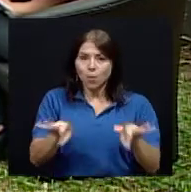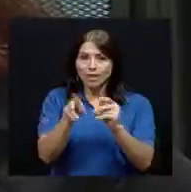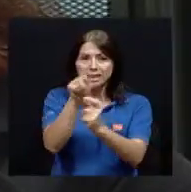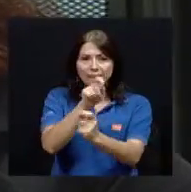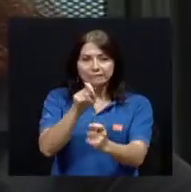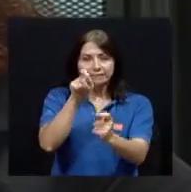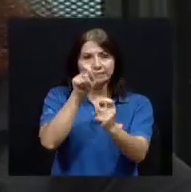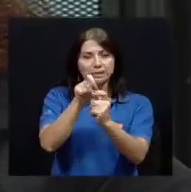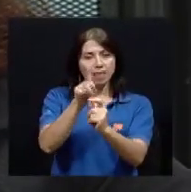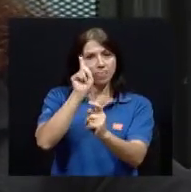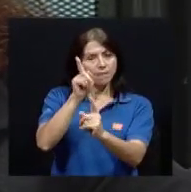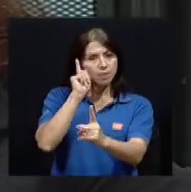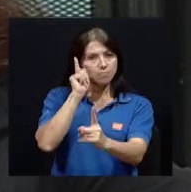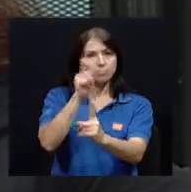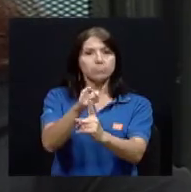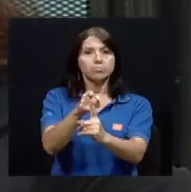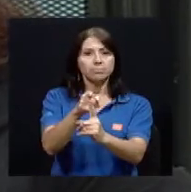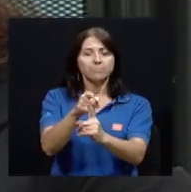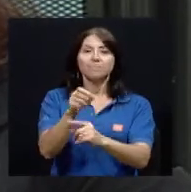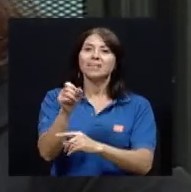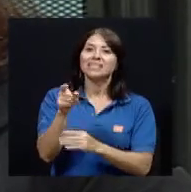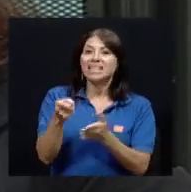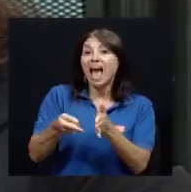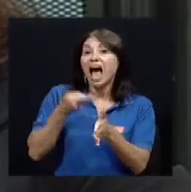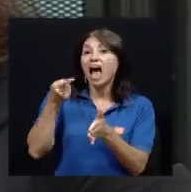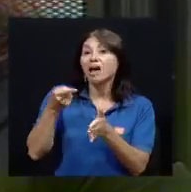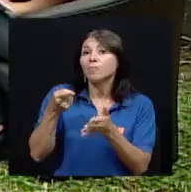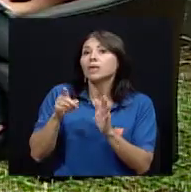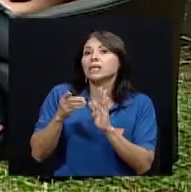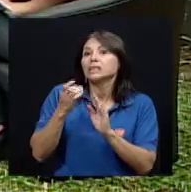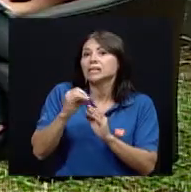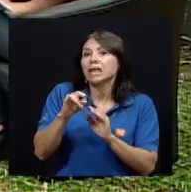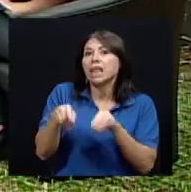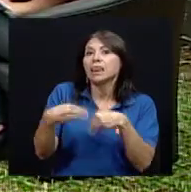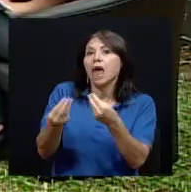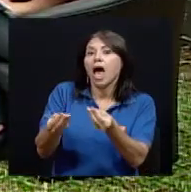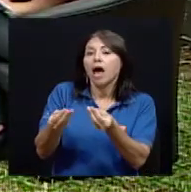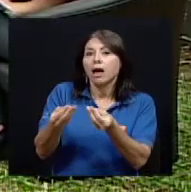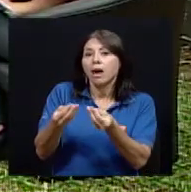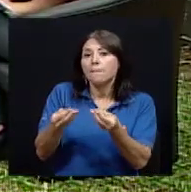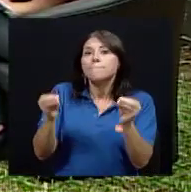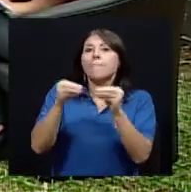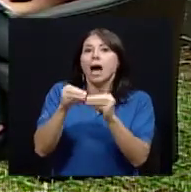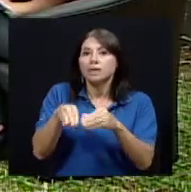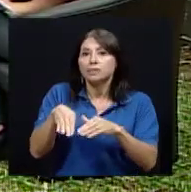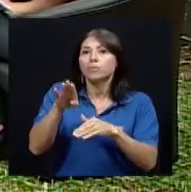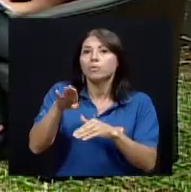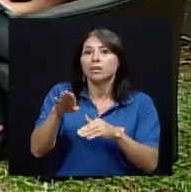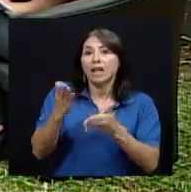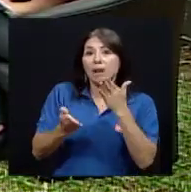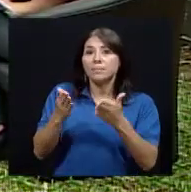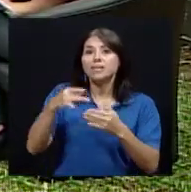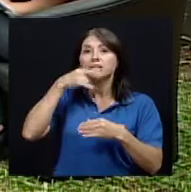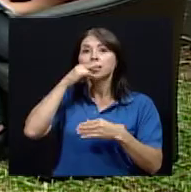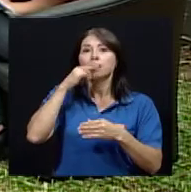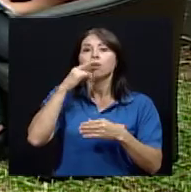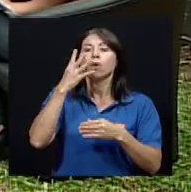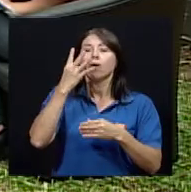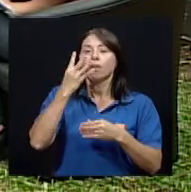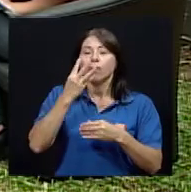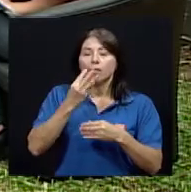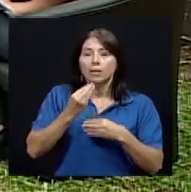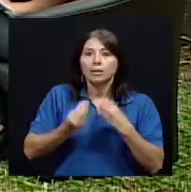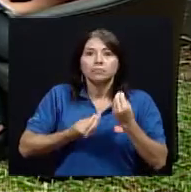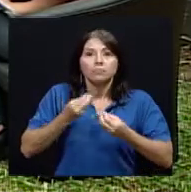conciencia de que la que un poquitillo más puede ser que el niño se me duerma más de la cuenta porque si me da una reacción adversa de